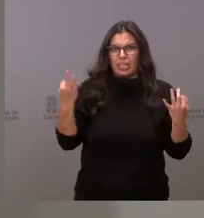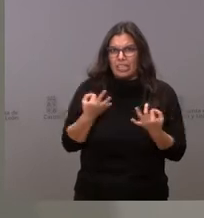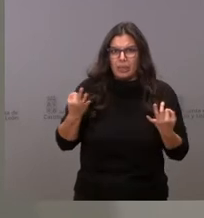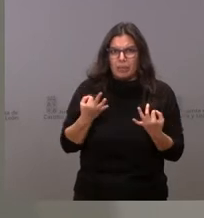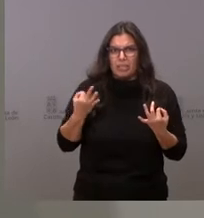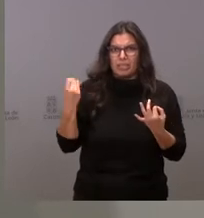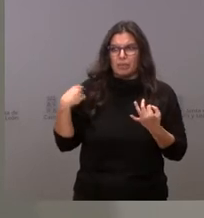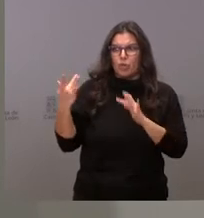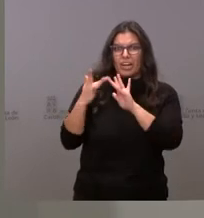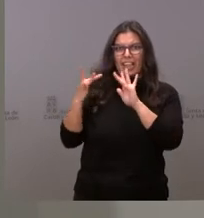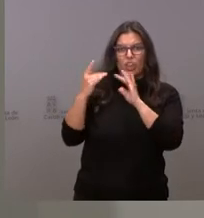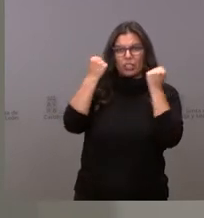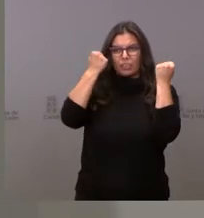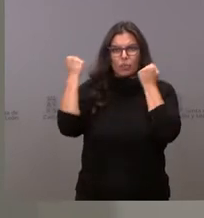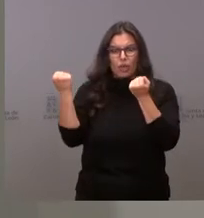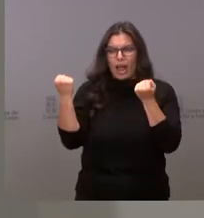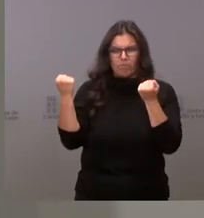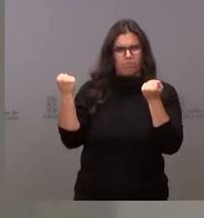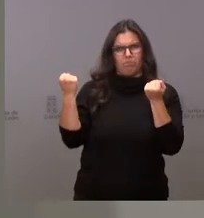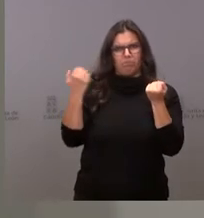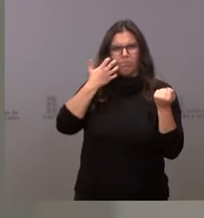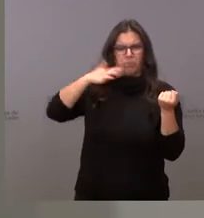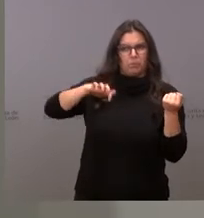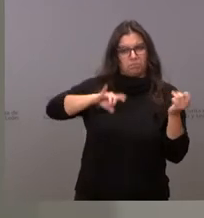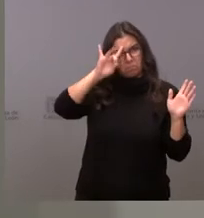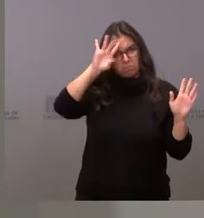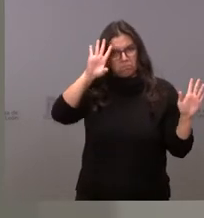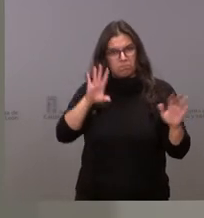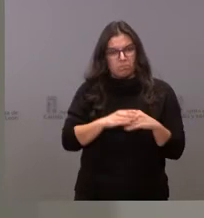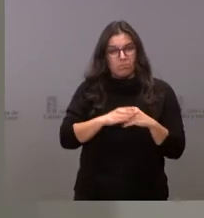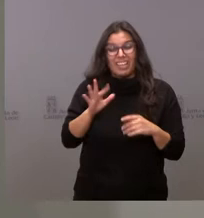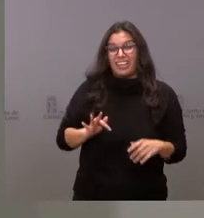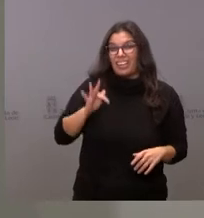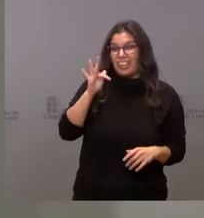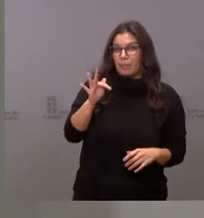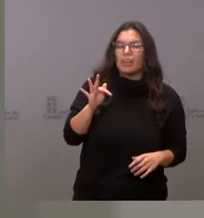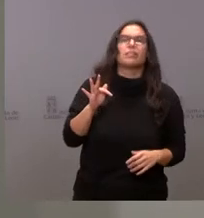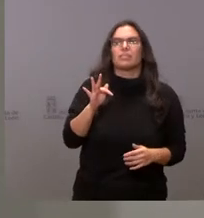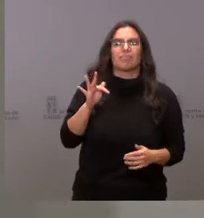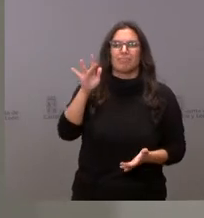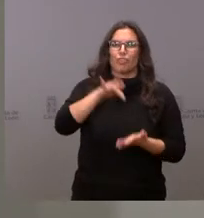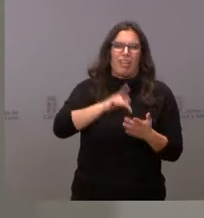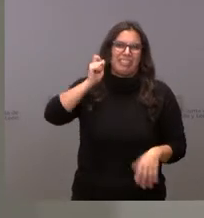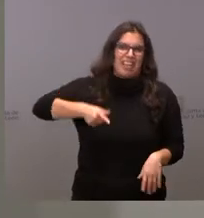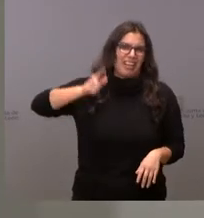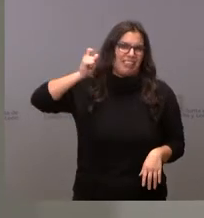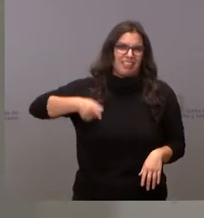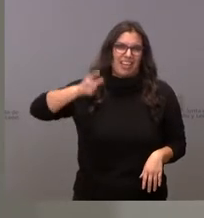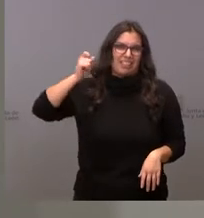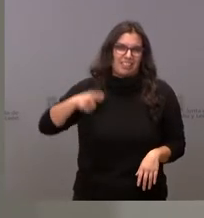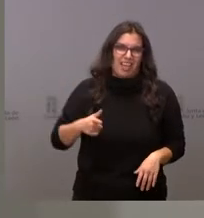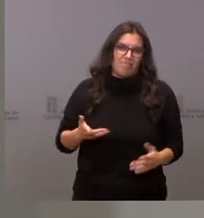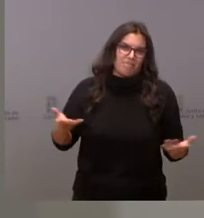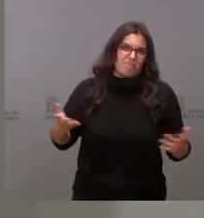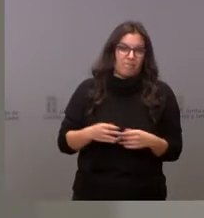relaciones institucionales, pero esto no deja de ser sorprendente. Y esto ocurre, además, de manera reiterada ya. Quizás